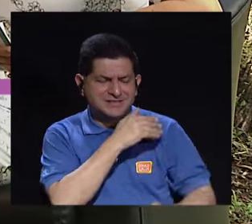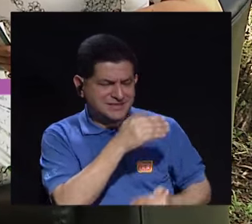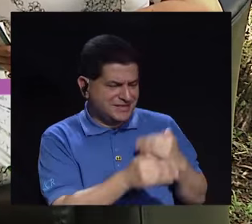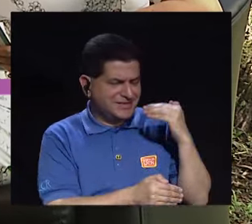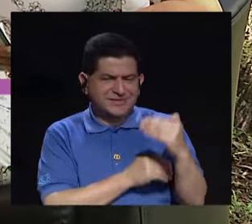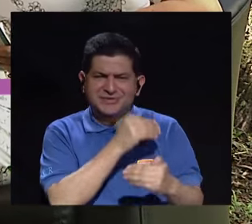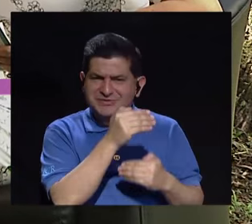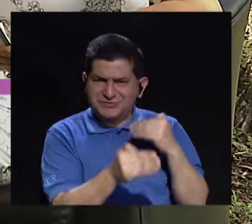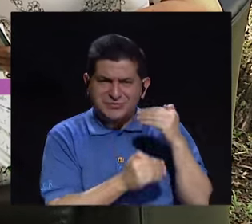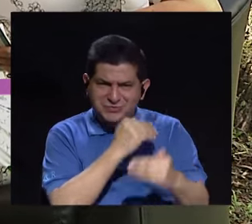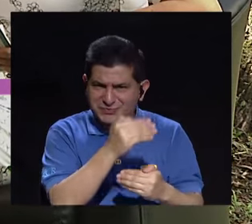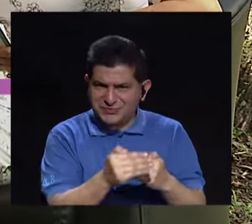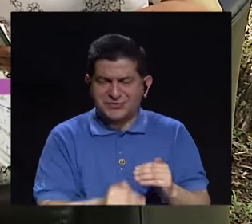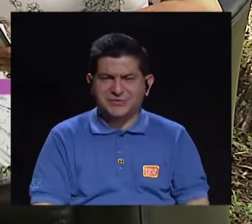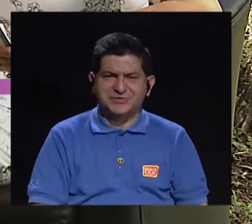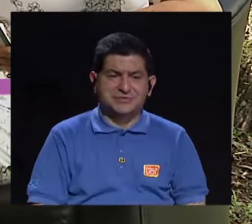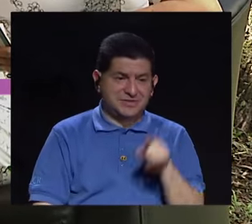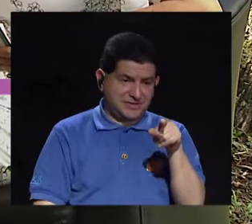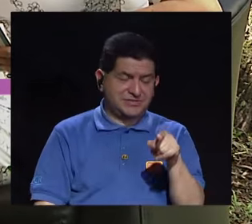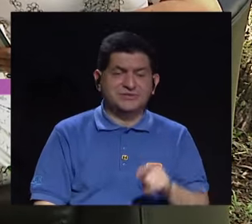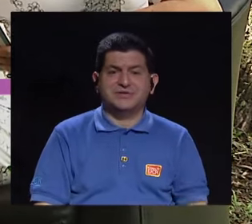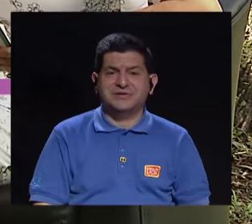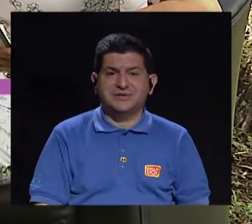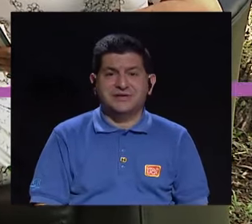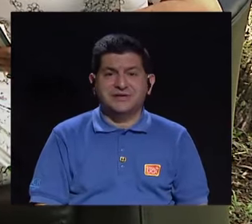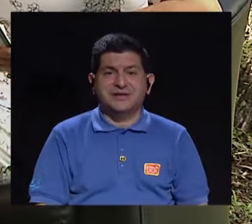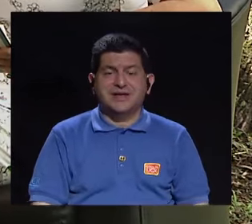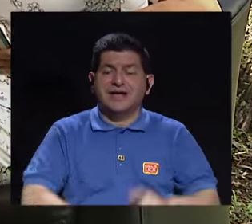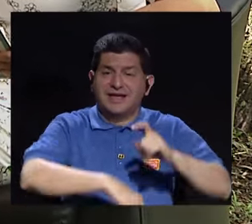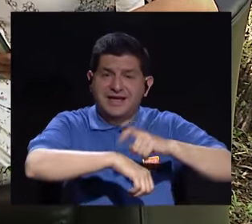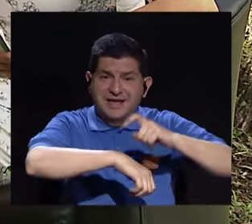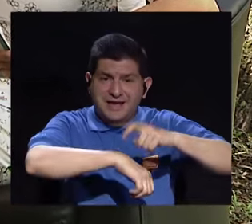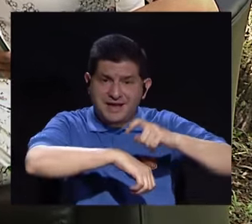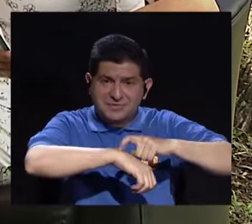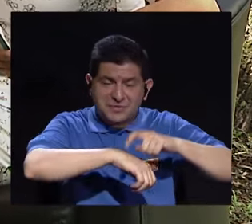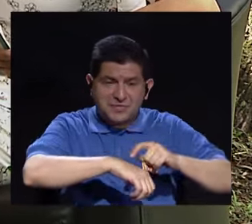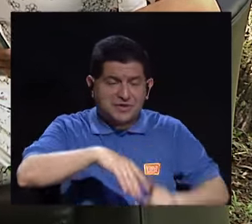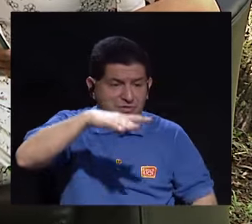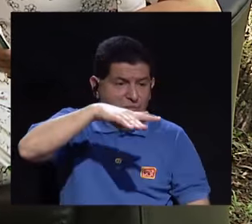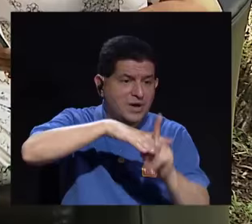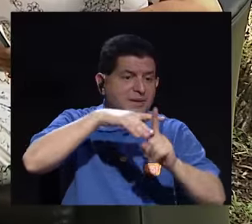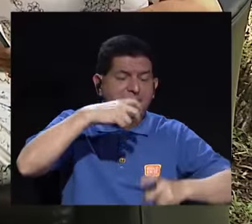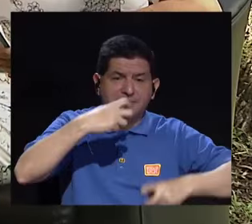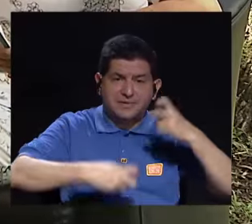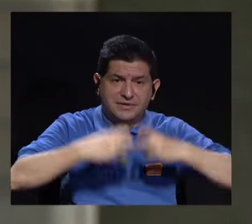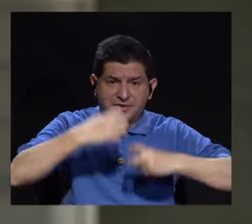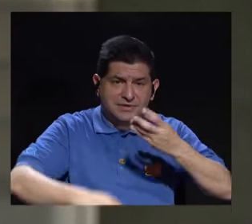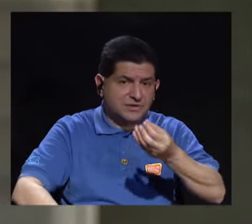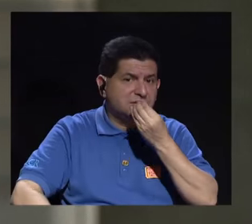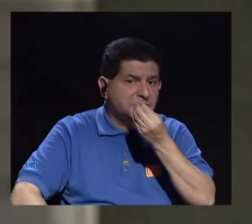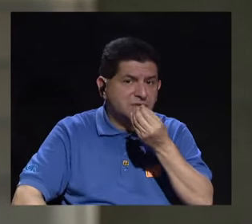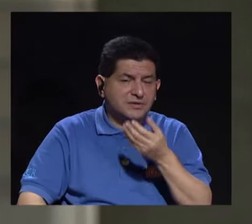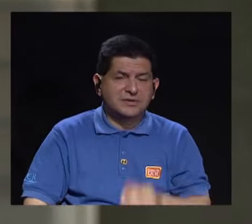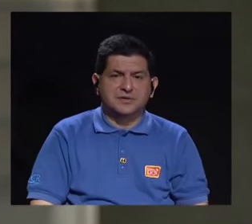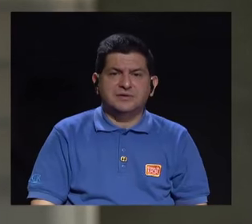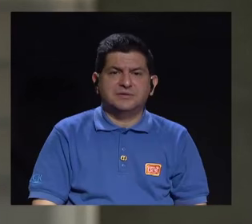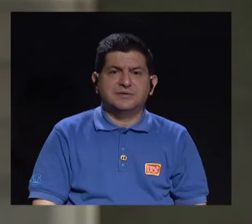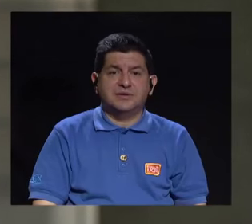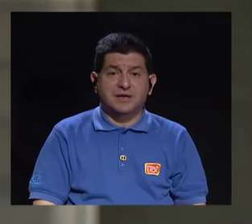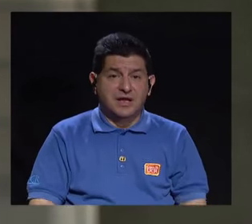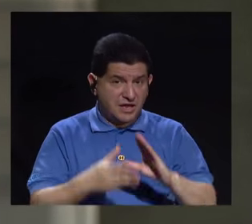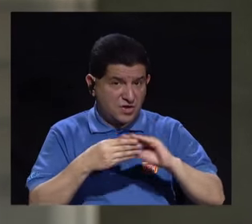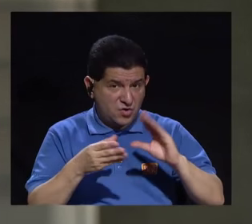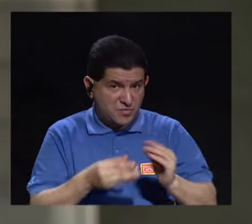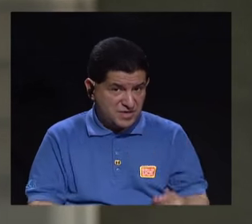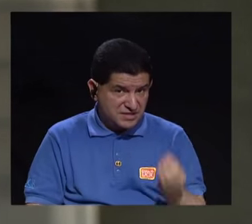durante el proceso, durante este, digamos, de este momento en donde presentan el trastorno. ¿Qué